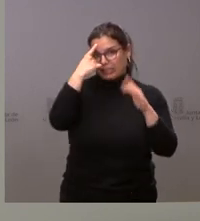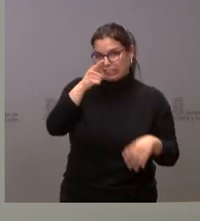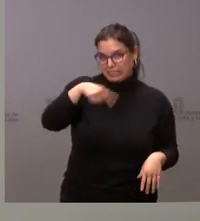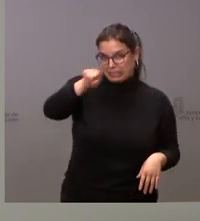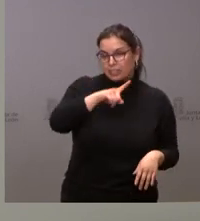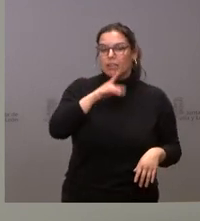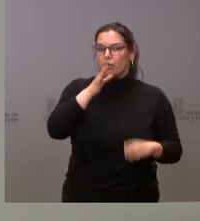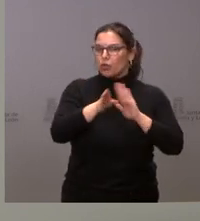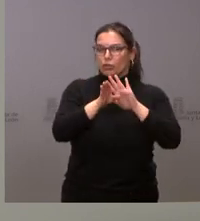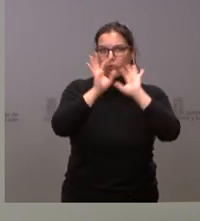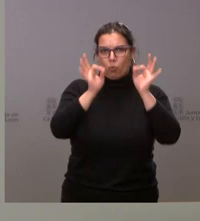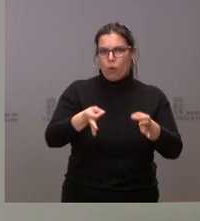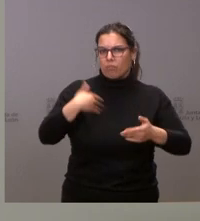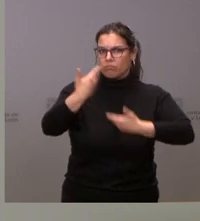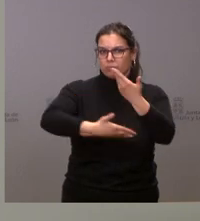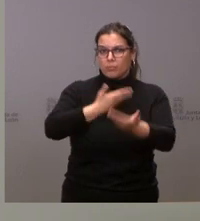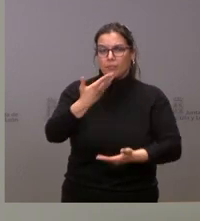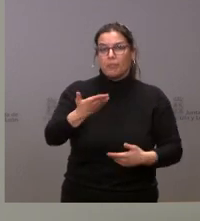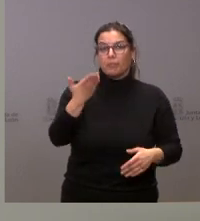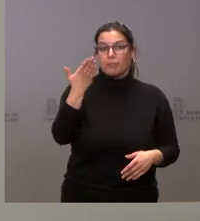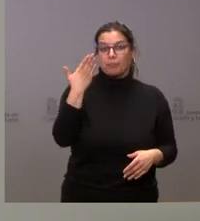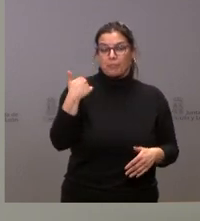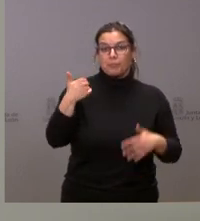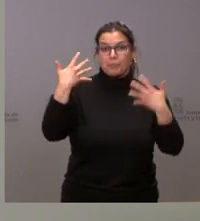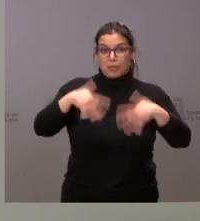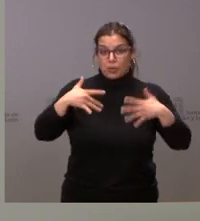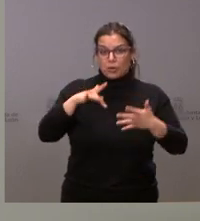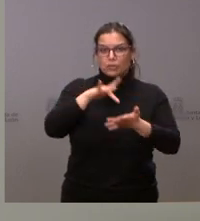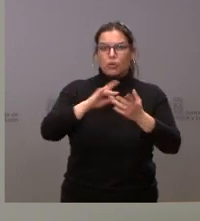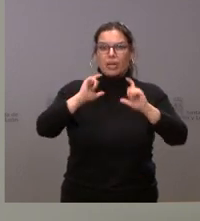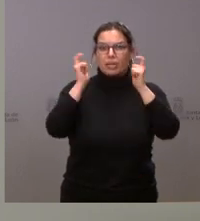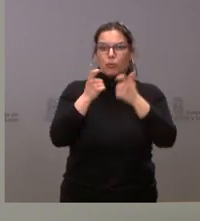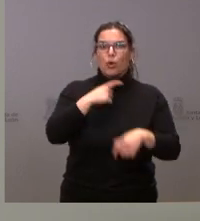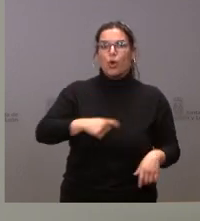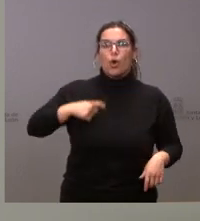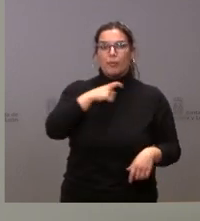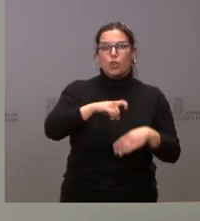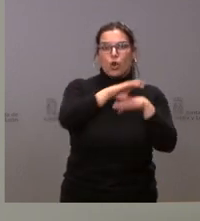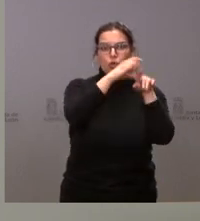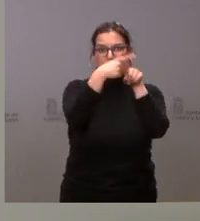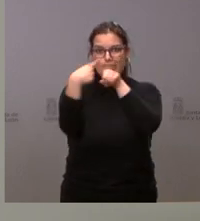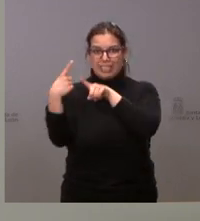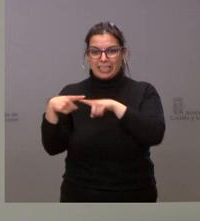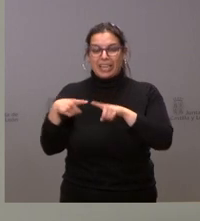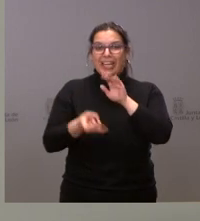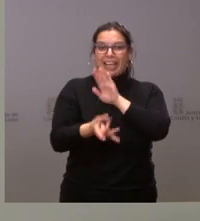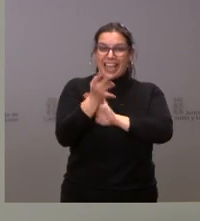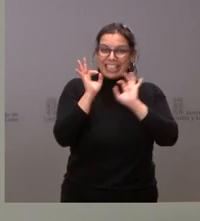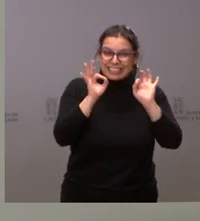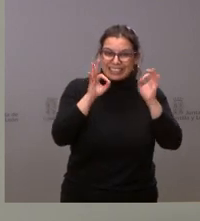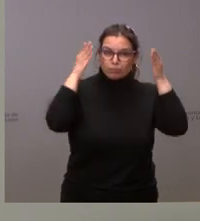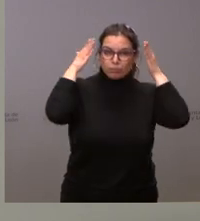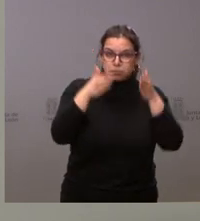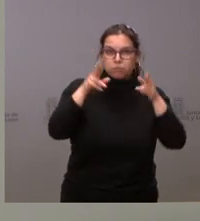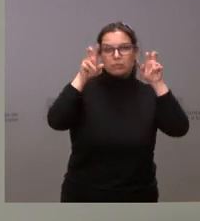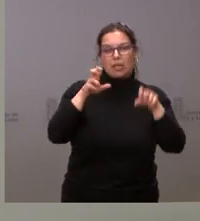esa dirección. Este miércoles, por ejemplo, hubo una reunión de la Comisión Interconsejerías creada para el conflicto de